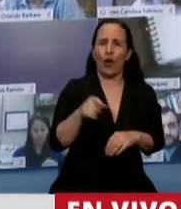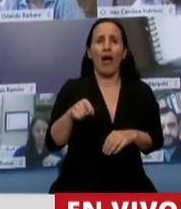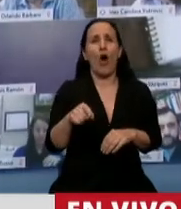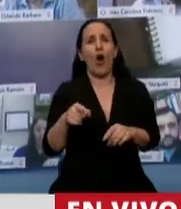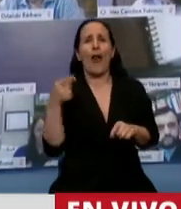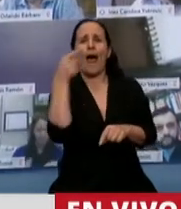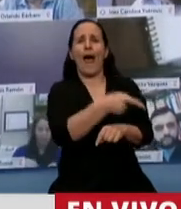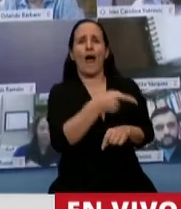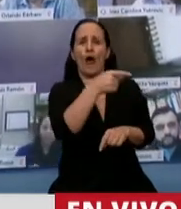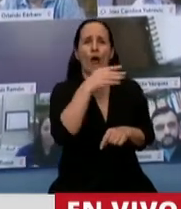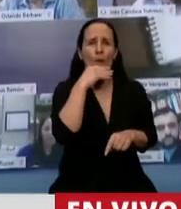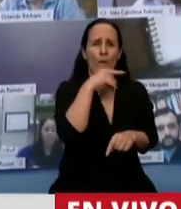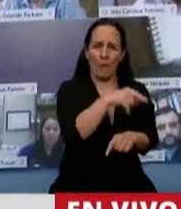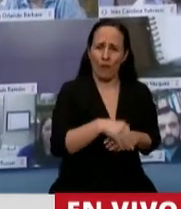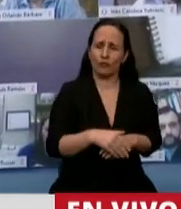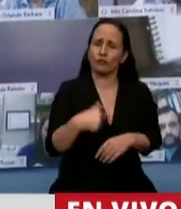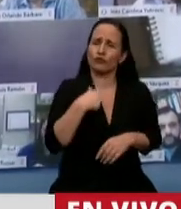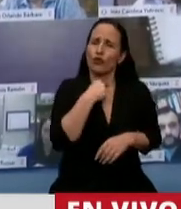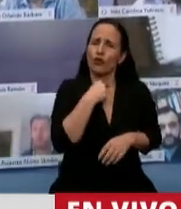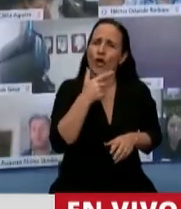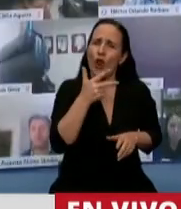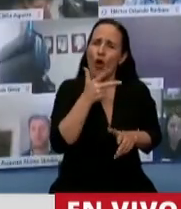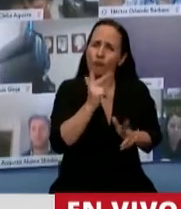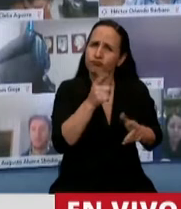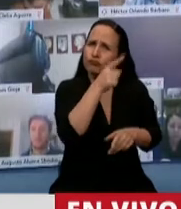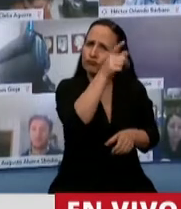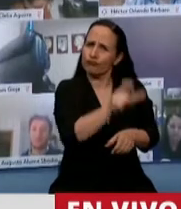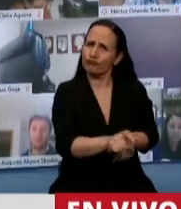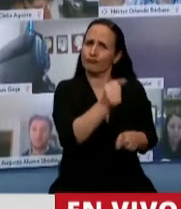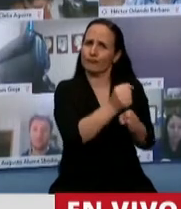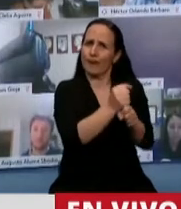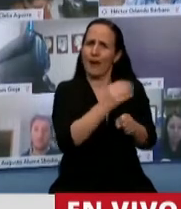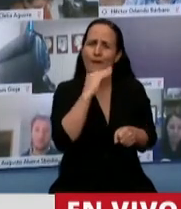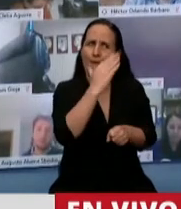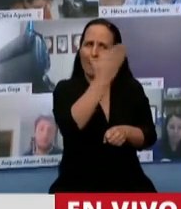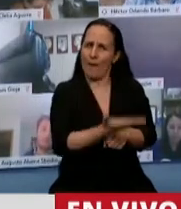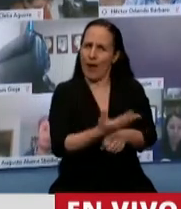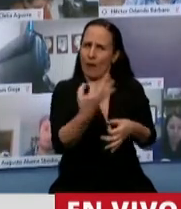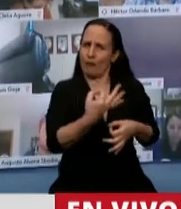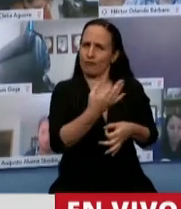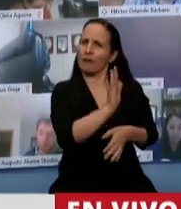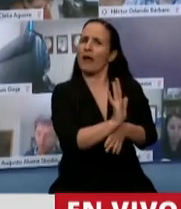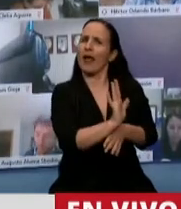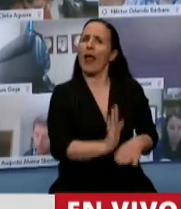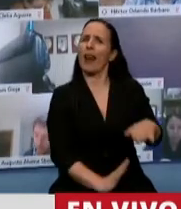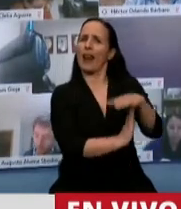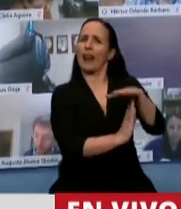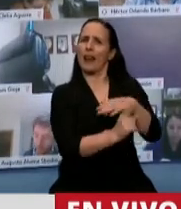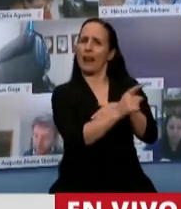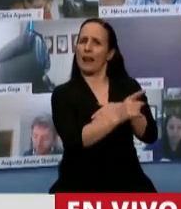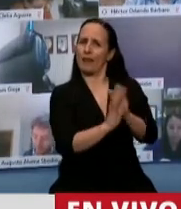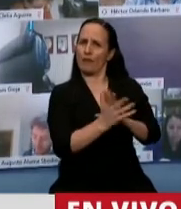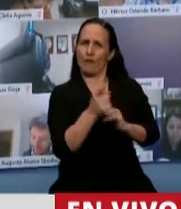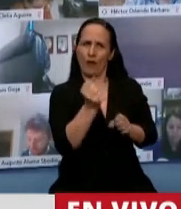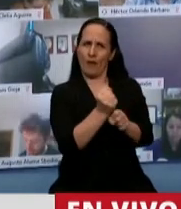con usted también, ¿no? Yo quiero destacar su tarea, su liderazgo, por el cual en este proceso ha construido el